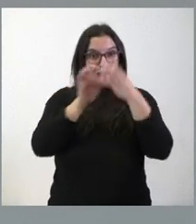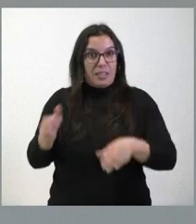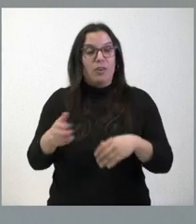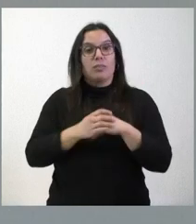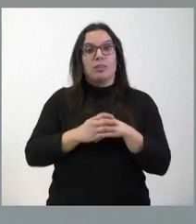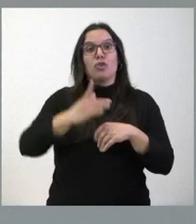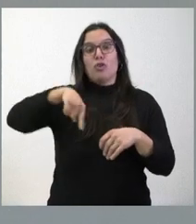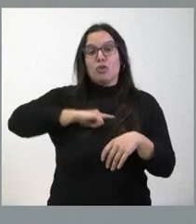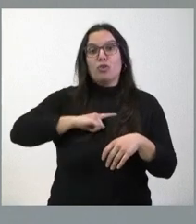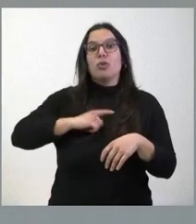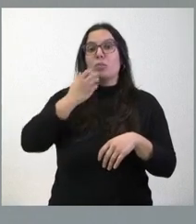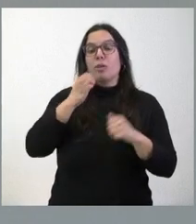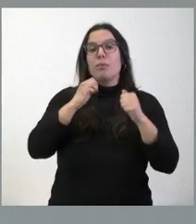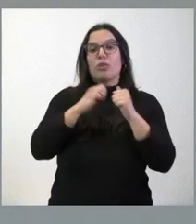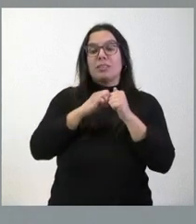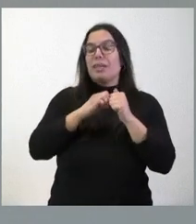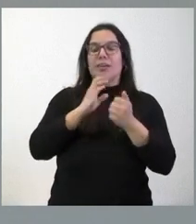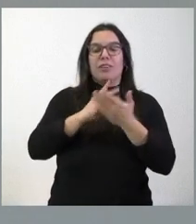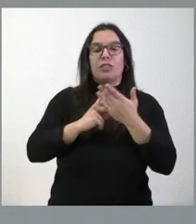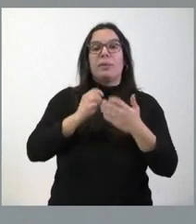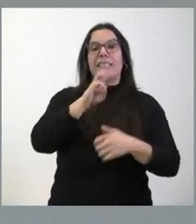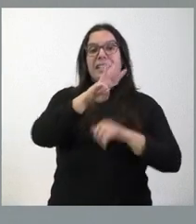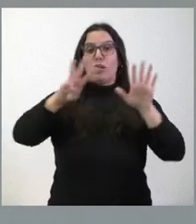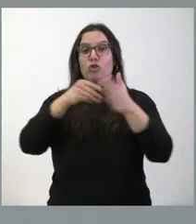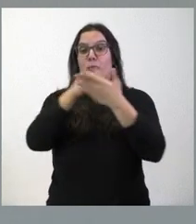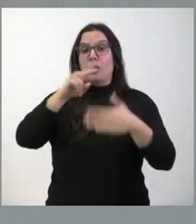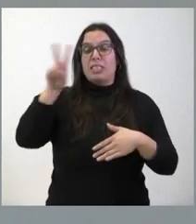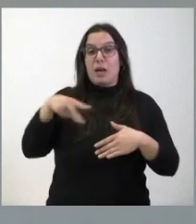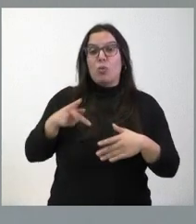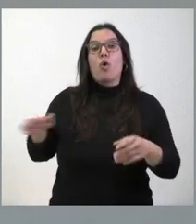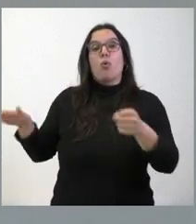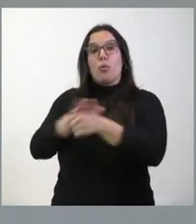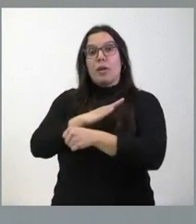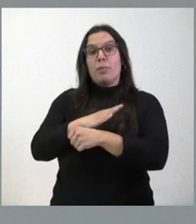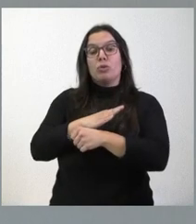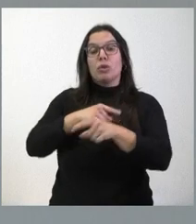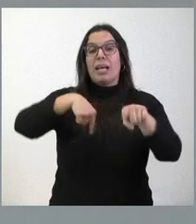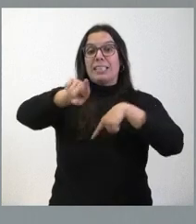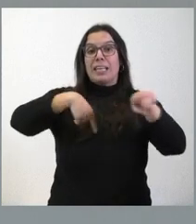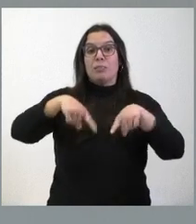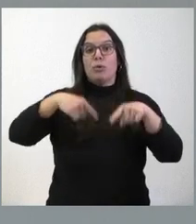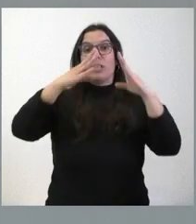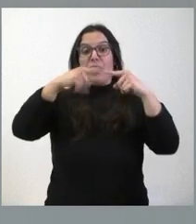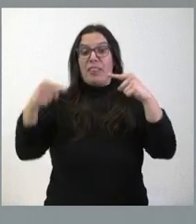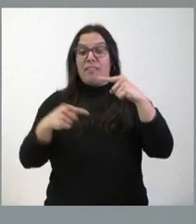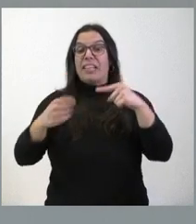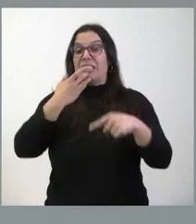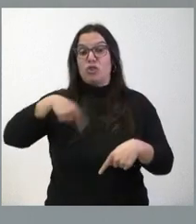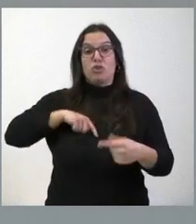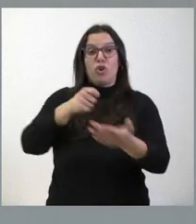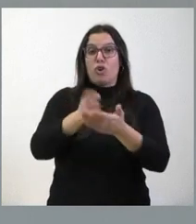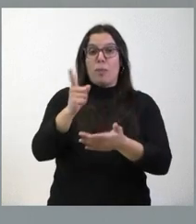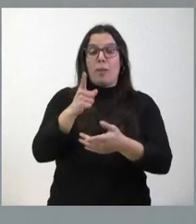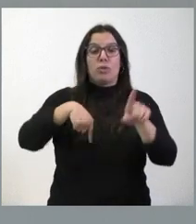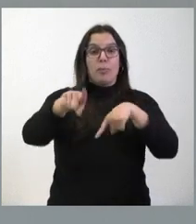que es que financiamos con 38 millones de euros el déficit de unas líneas de transporte que no existirían de no ser por la Junta de Castilla y León. Le pedimos